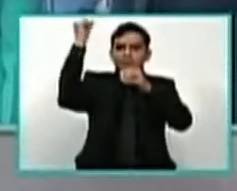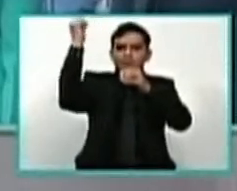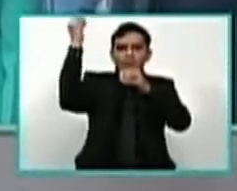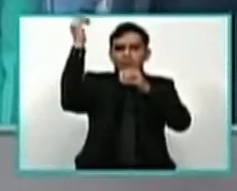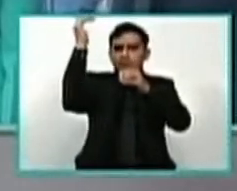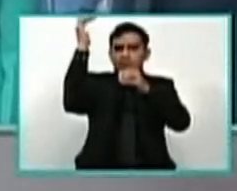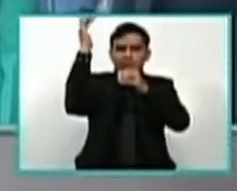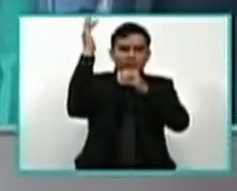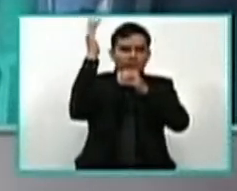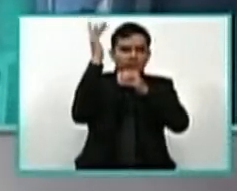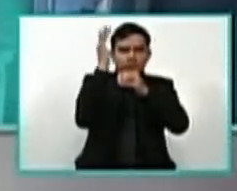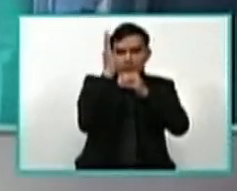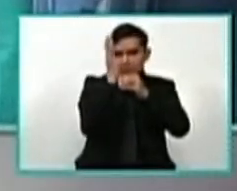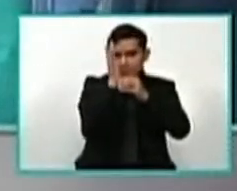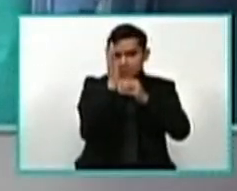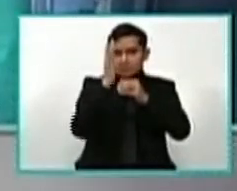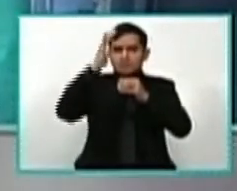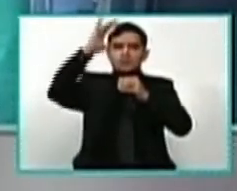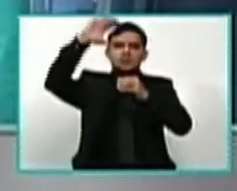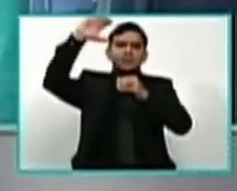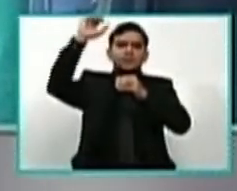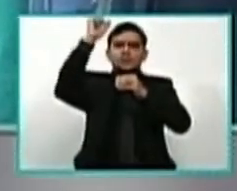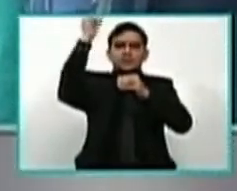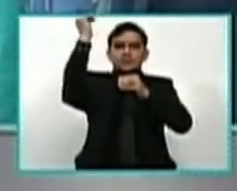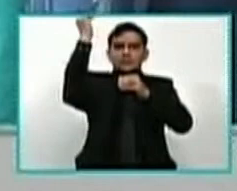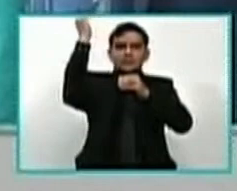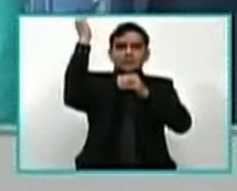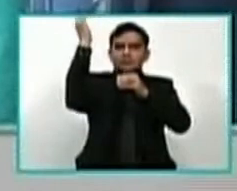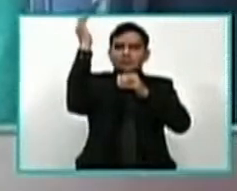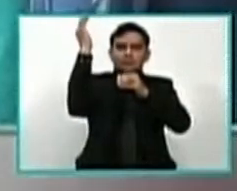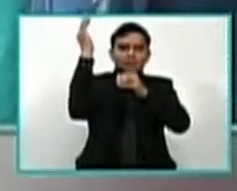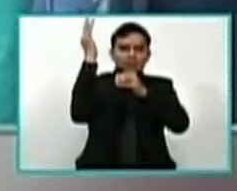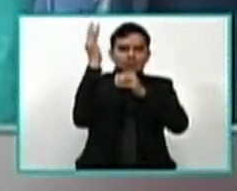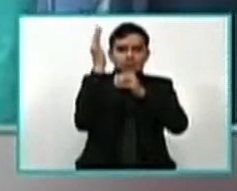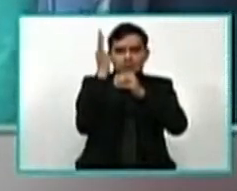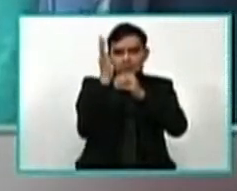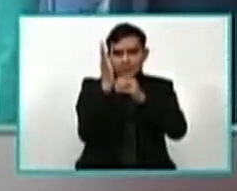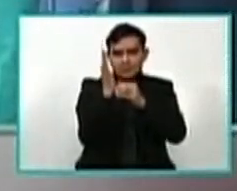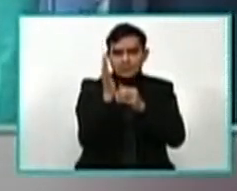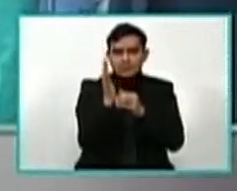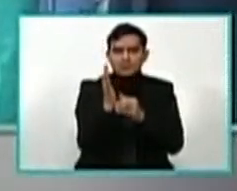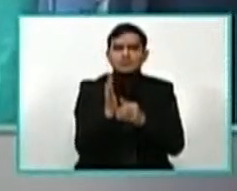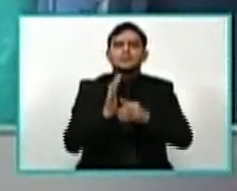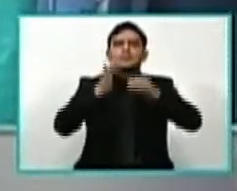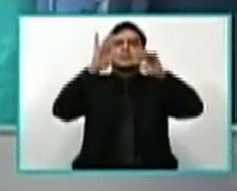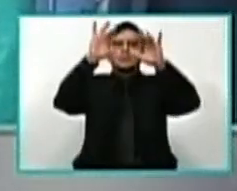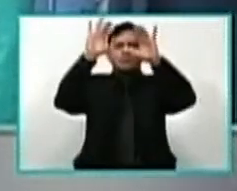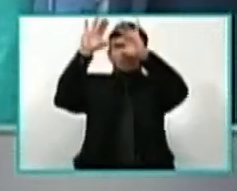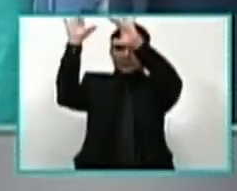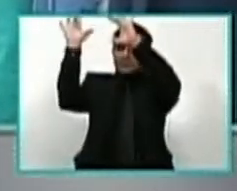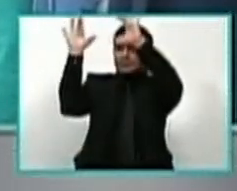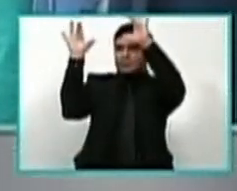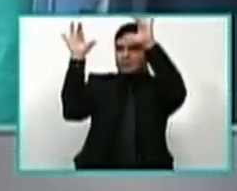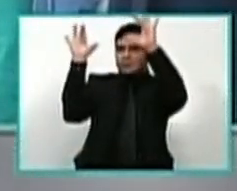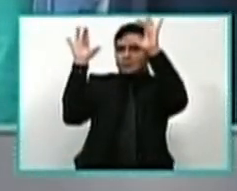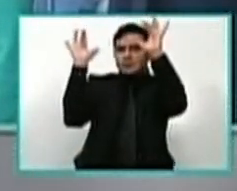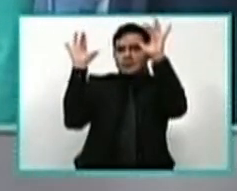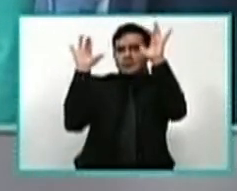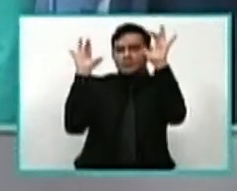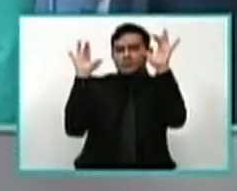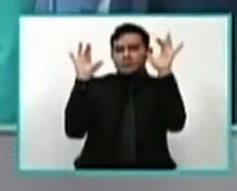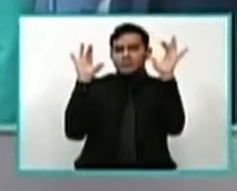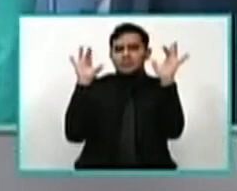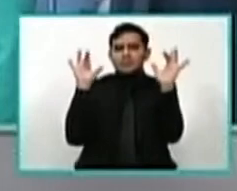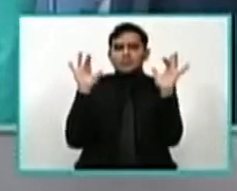desnuda, hay un astro, hay un astro de